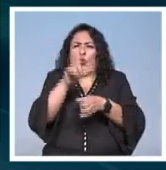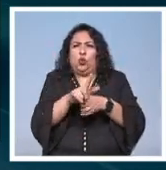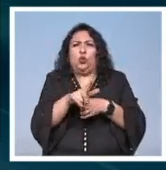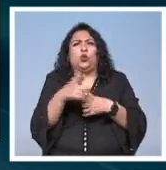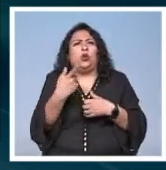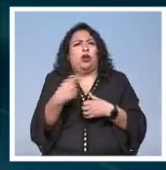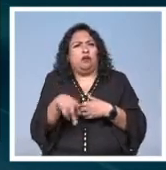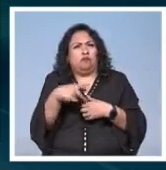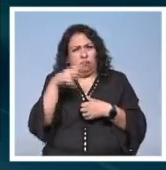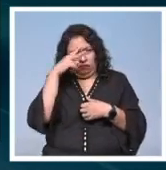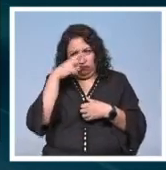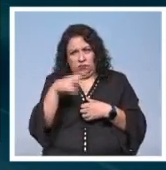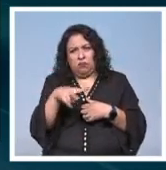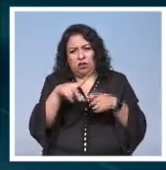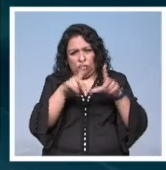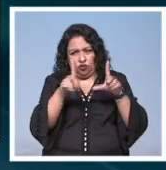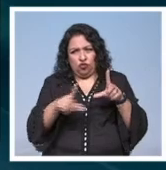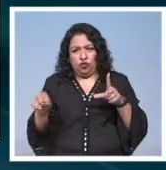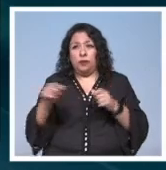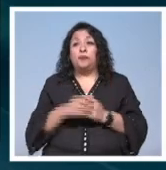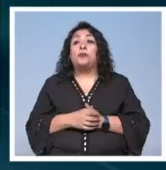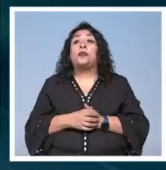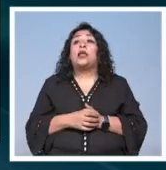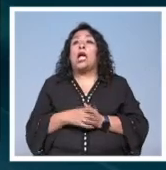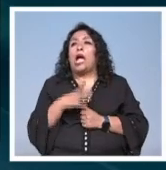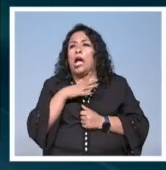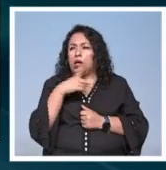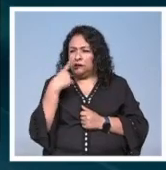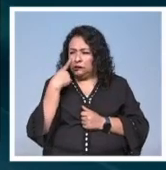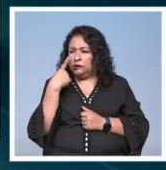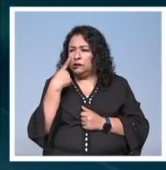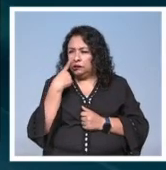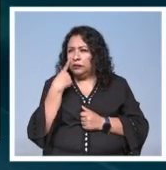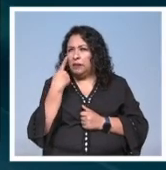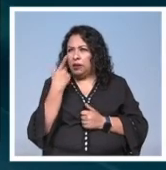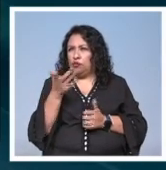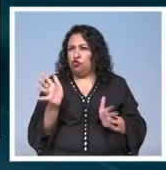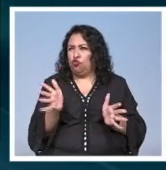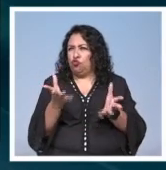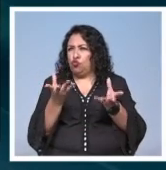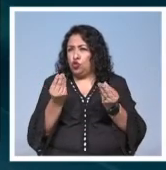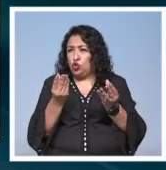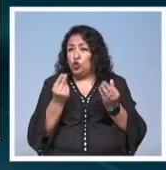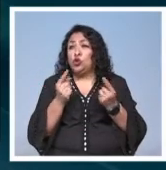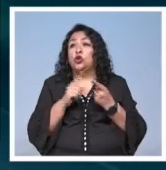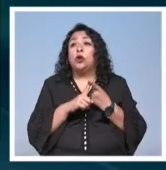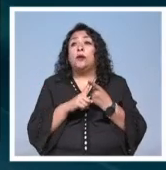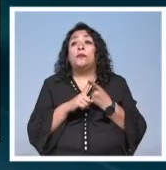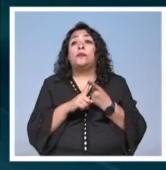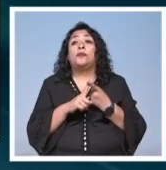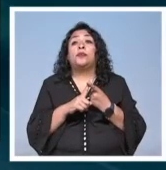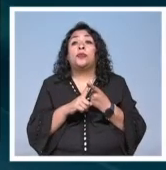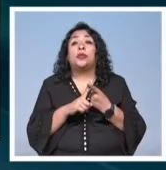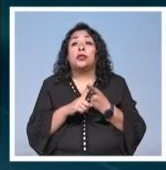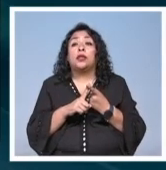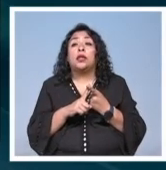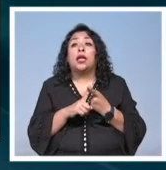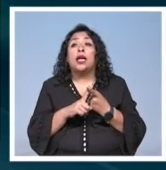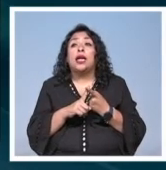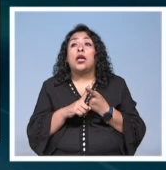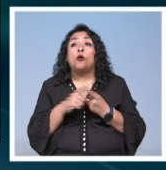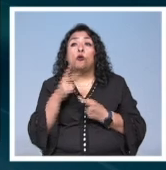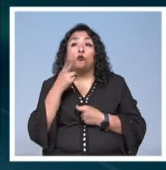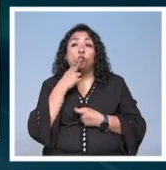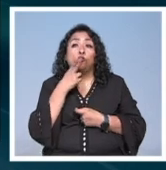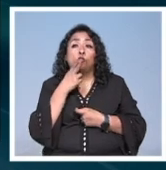de nuestro país Hay una tendencia así con empuje de utilizar